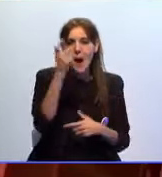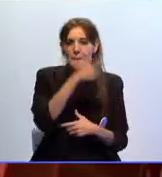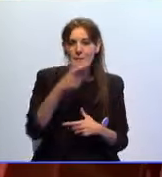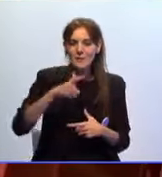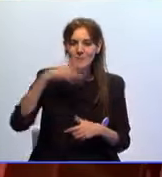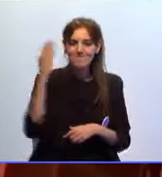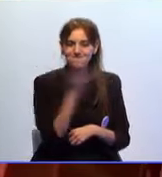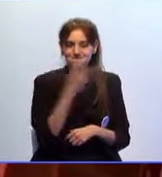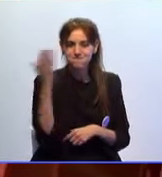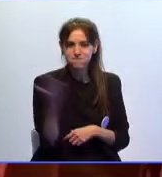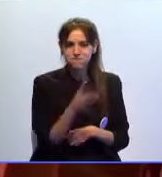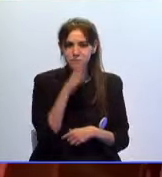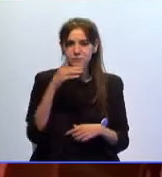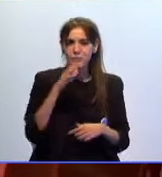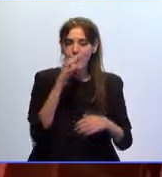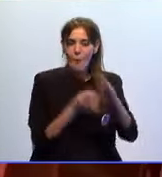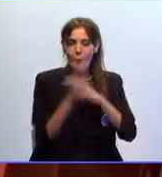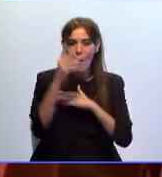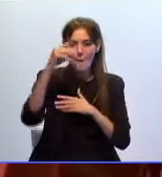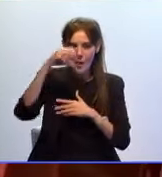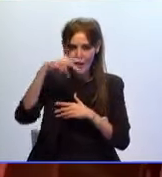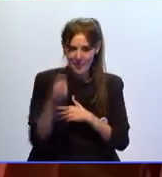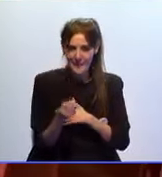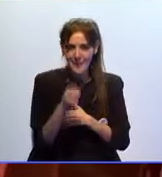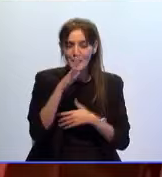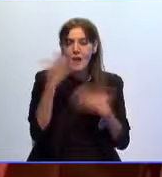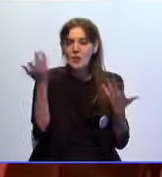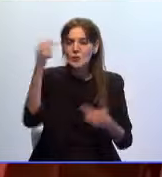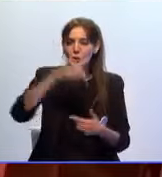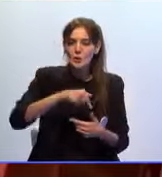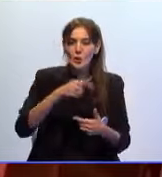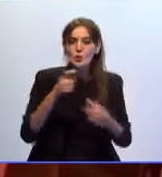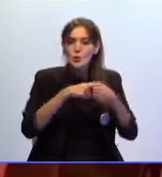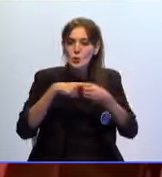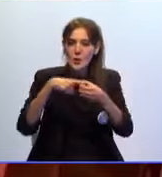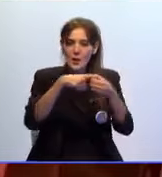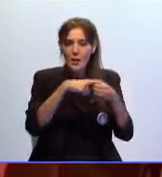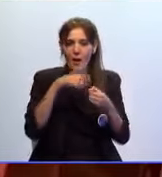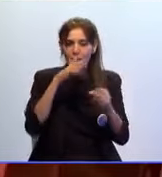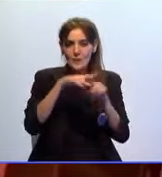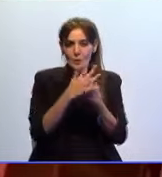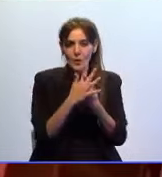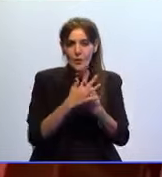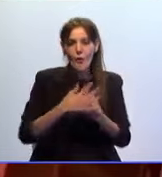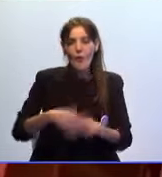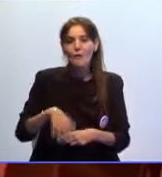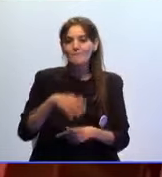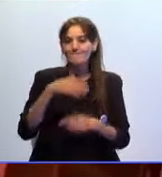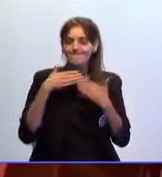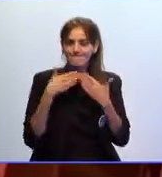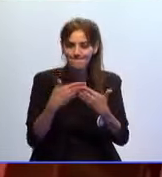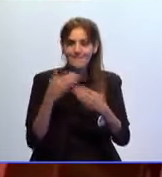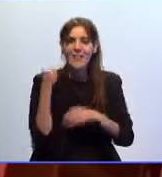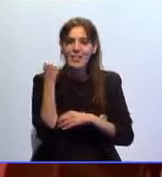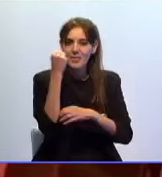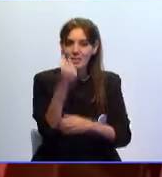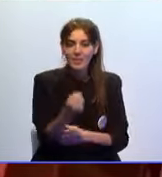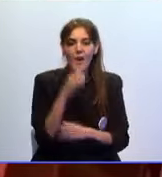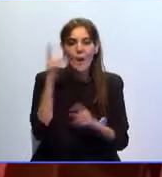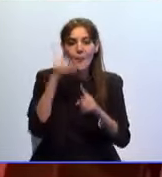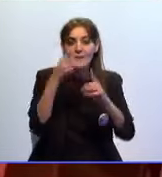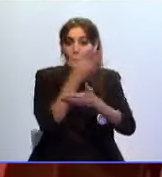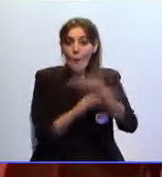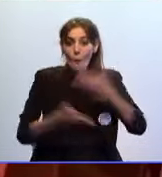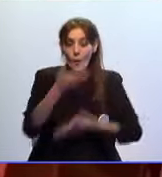daños materiales provocados por la dana. Asimismo, ha mostrado su solidaridad en estos difíciles momentos, quedando a disposición de ambos para